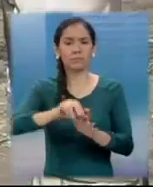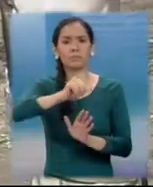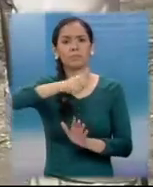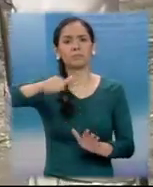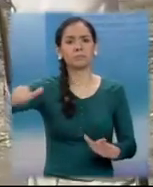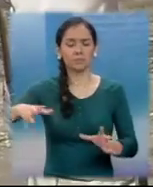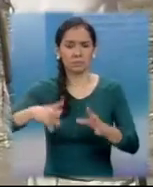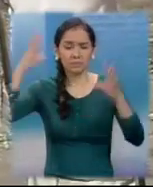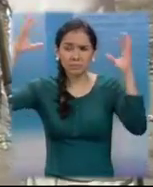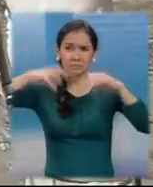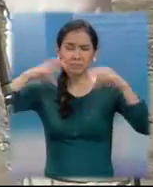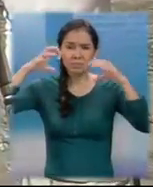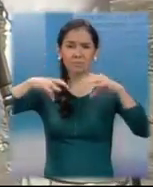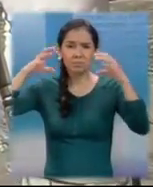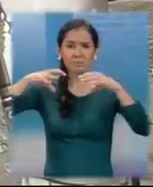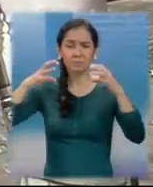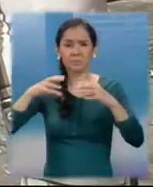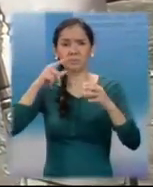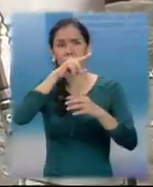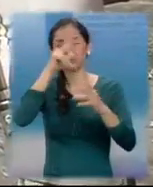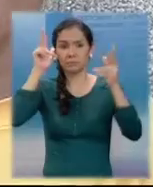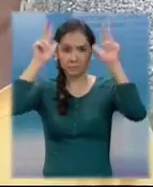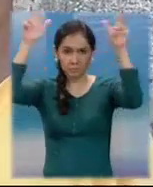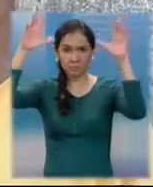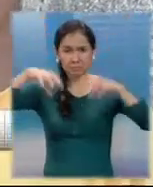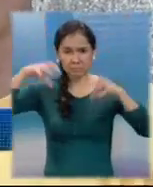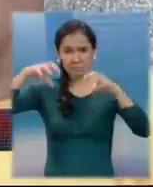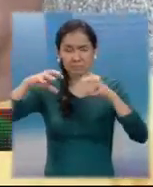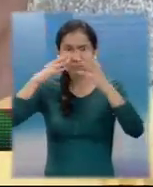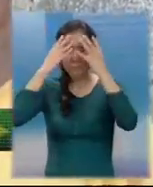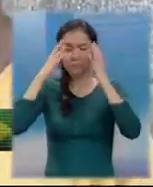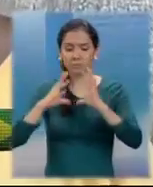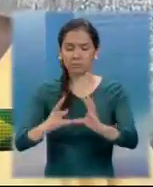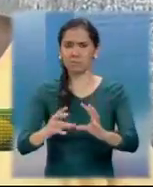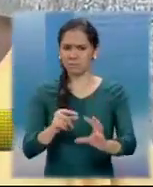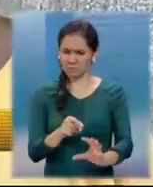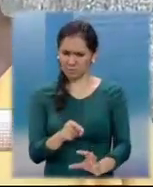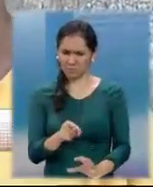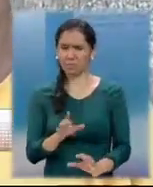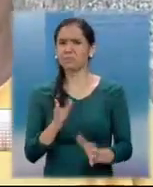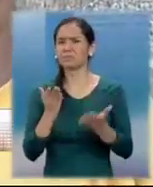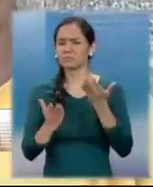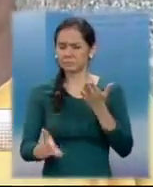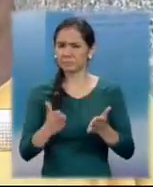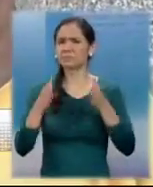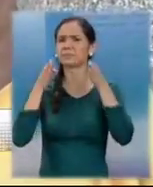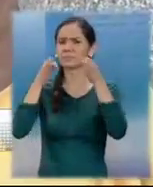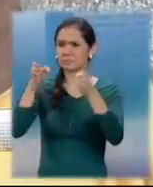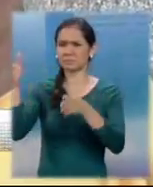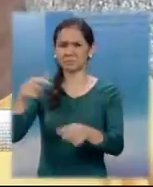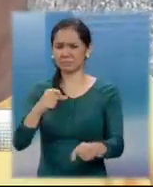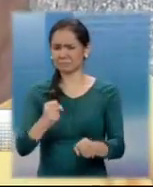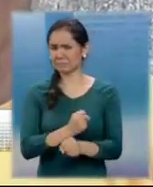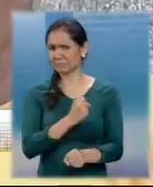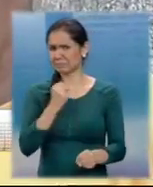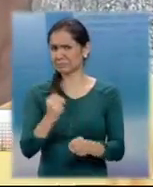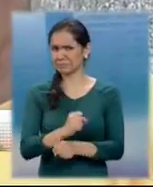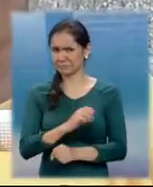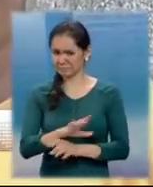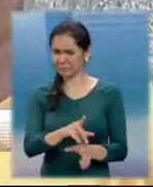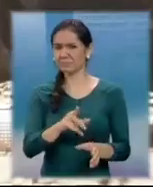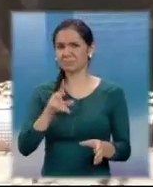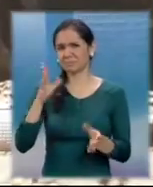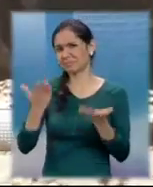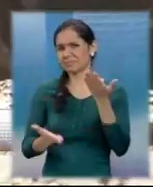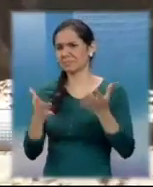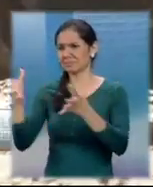acumulada por las lluvias registradas ayer en Mazatenango. Aparentemente se ve que los sacaron del cementerio porque ya tiene su tiempo que